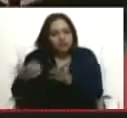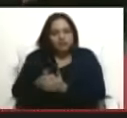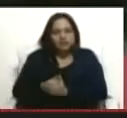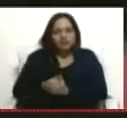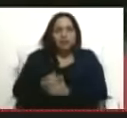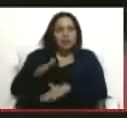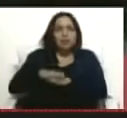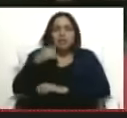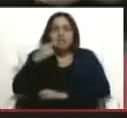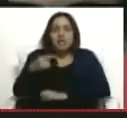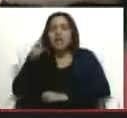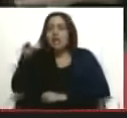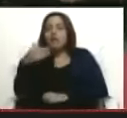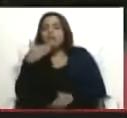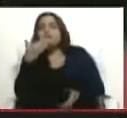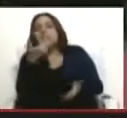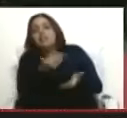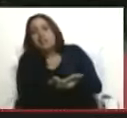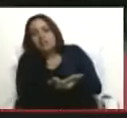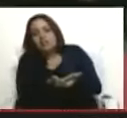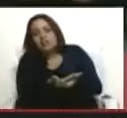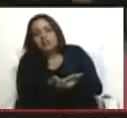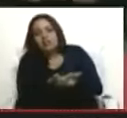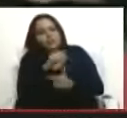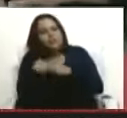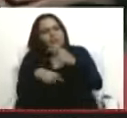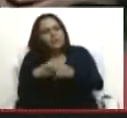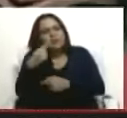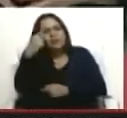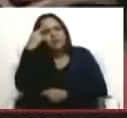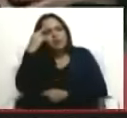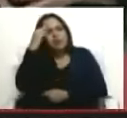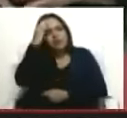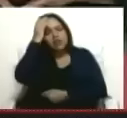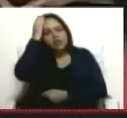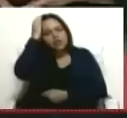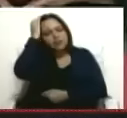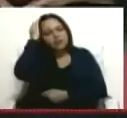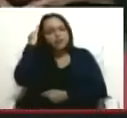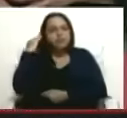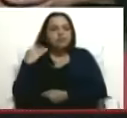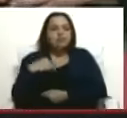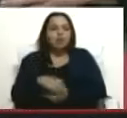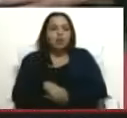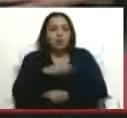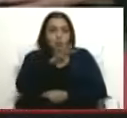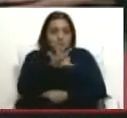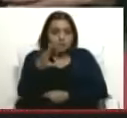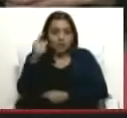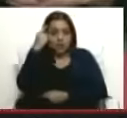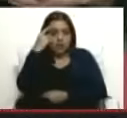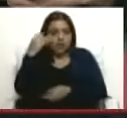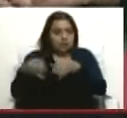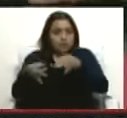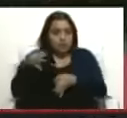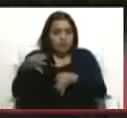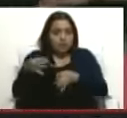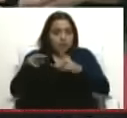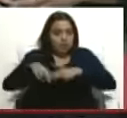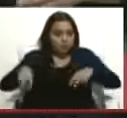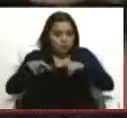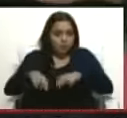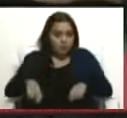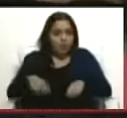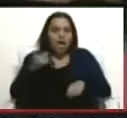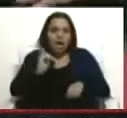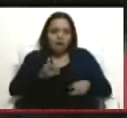iba a solicitarle, en los días, los 45 días de investigación, le iba a dar una medida cautelar, los iba a